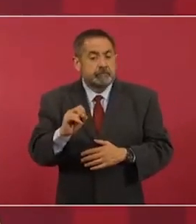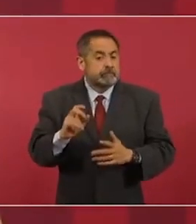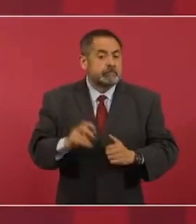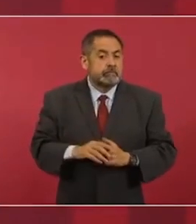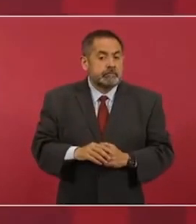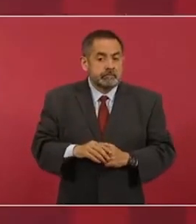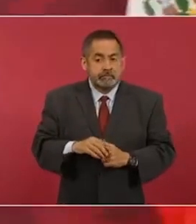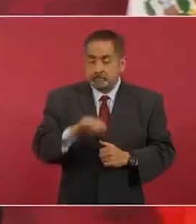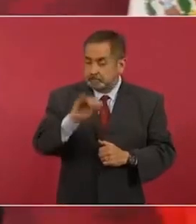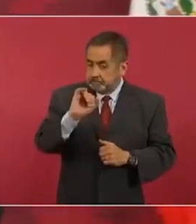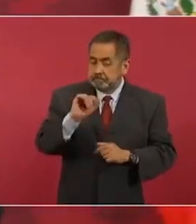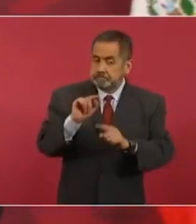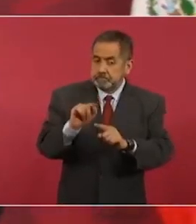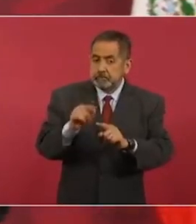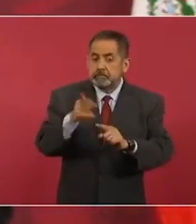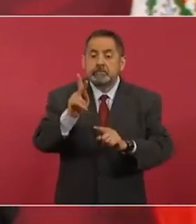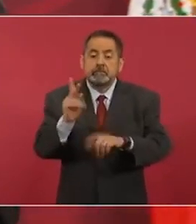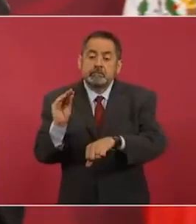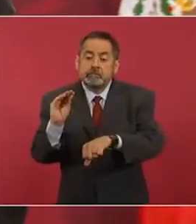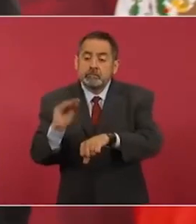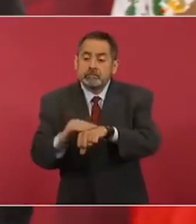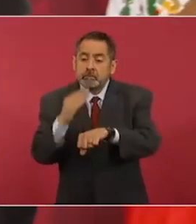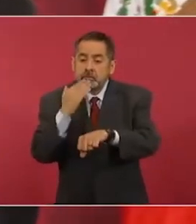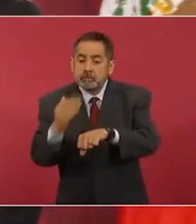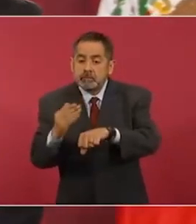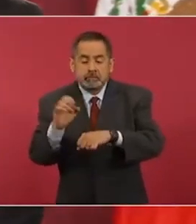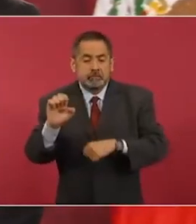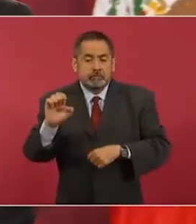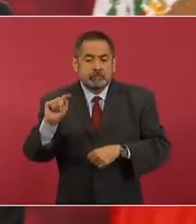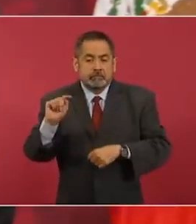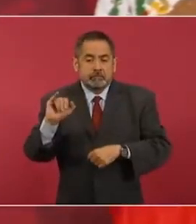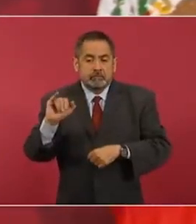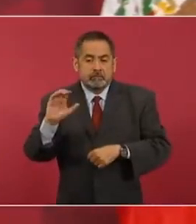Sí, hay un comportamiento ético.